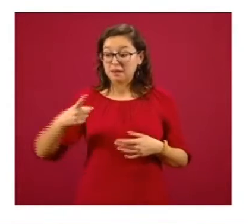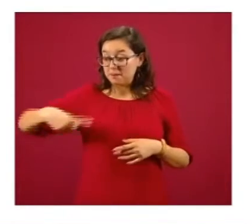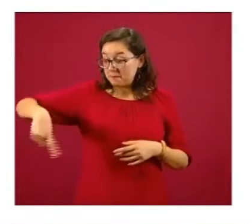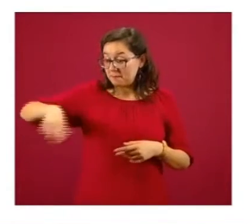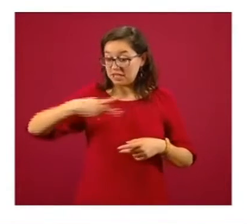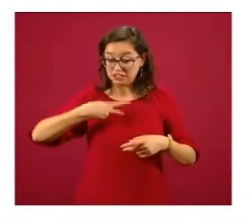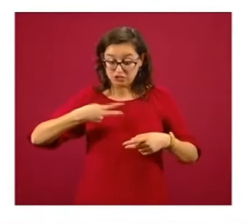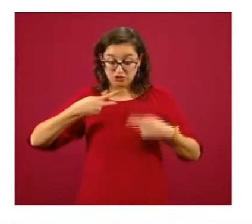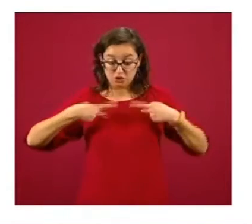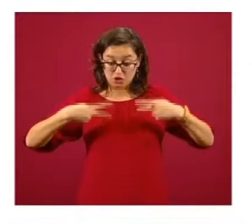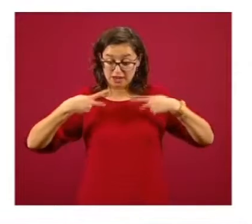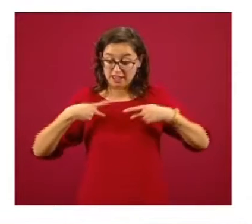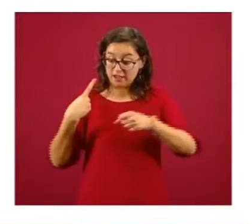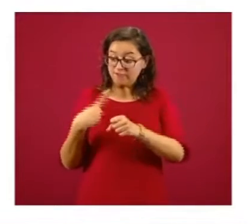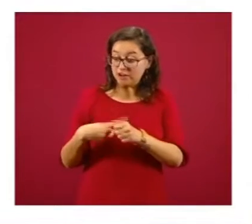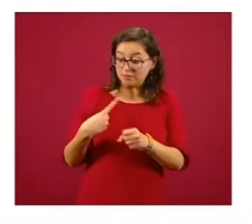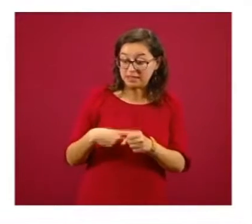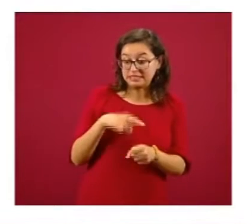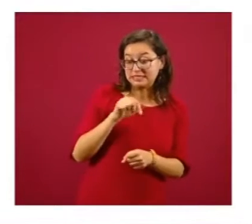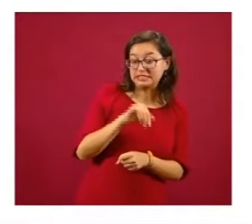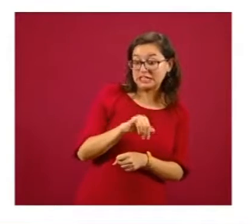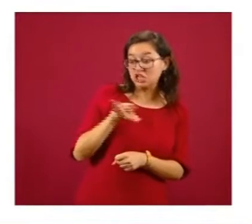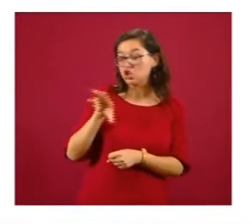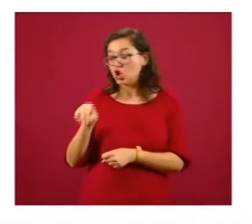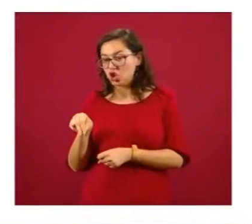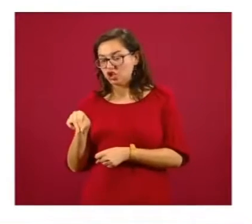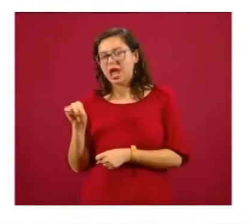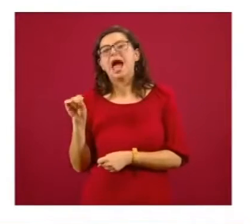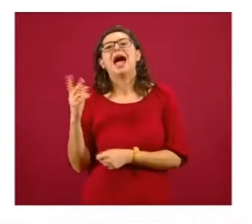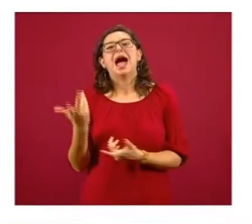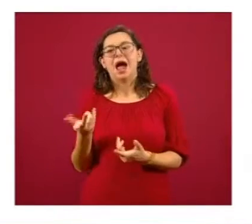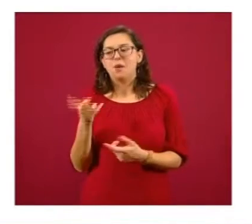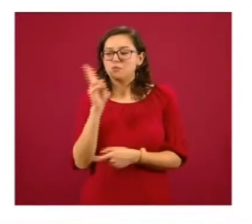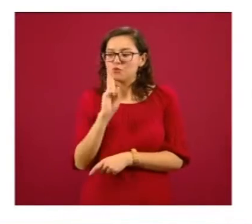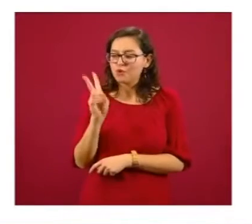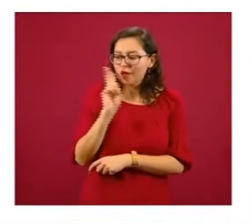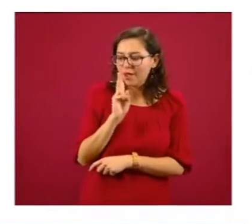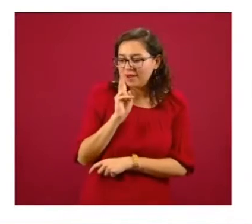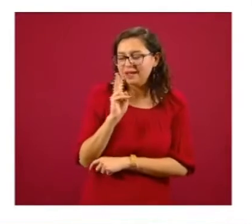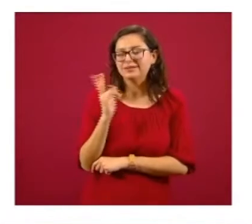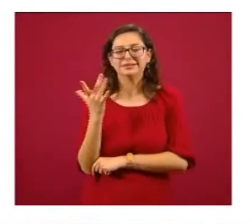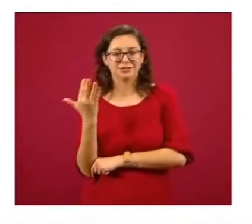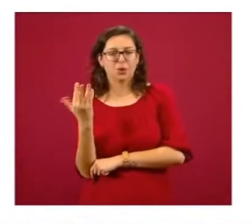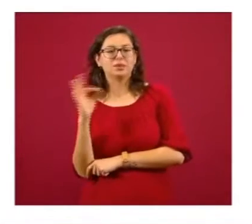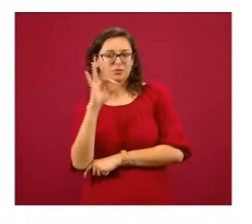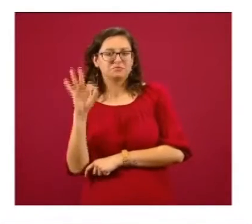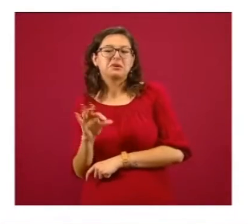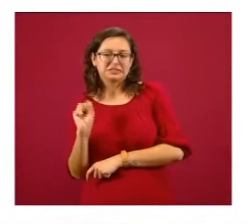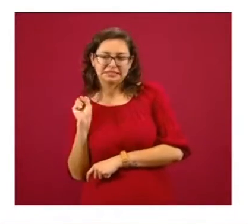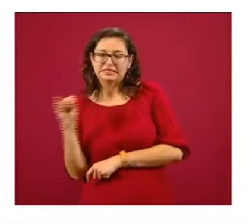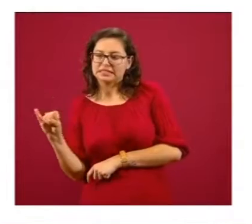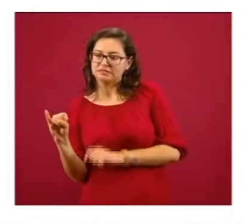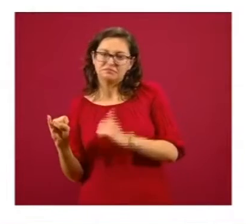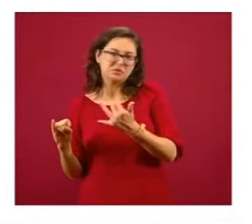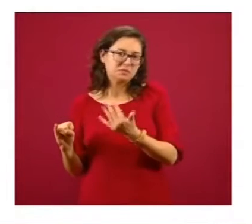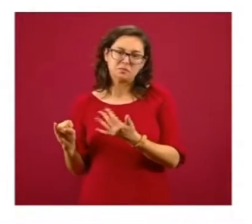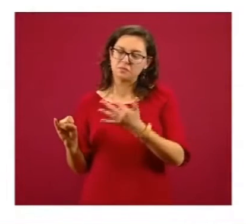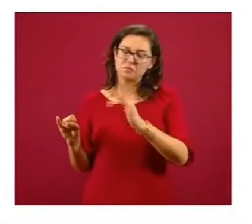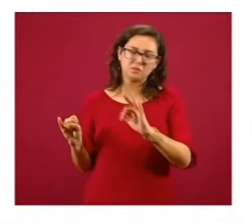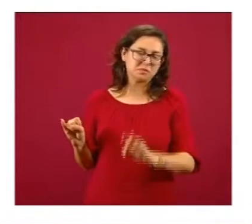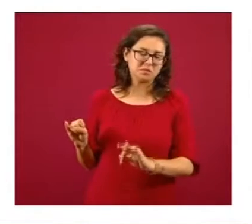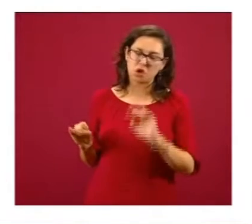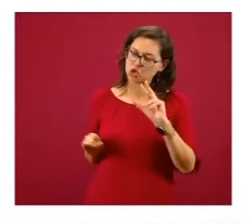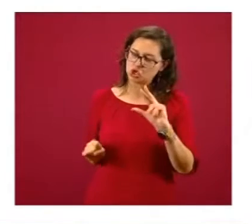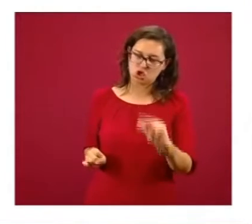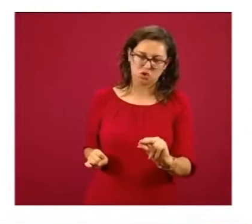puede estar sucediendo en un momento determinado en una región. En este caso estamos hablando, lógicamente, en el contexto nacional, sería el